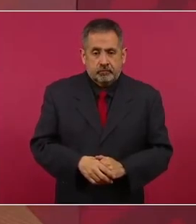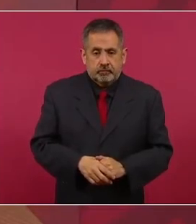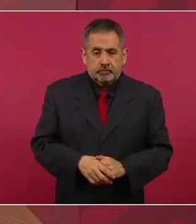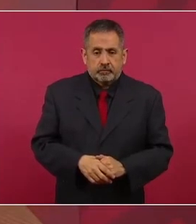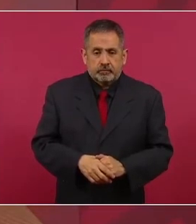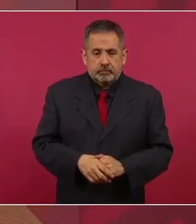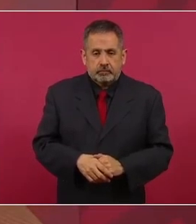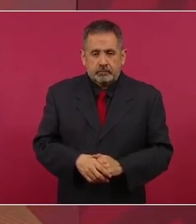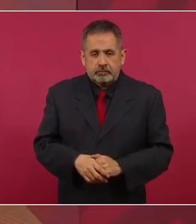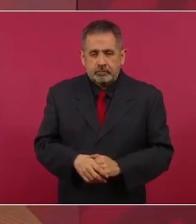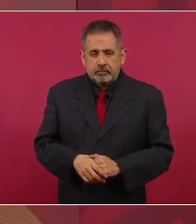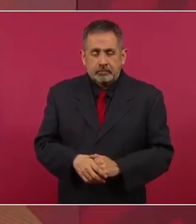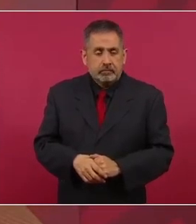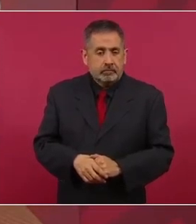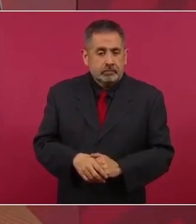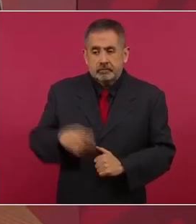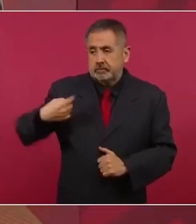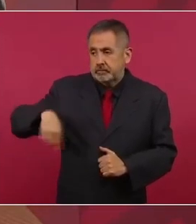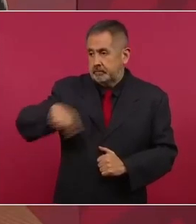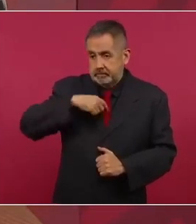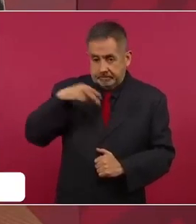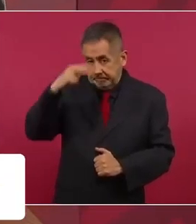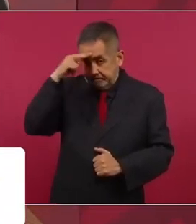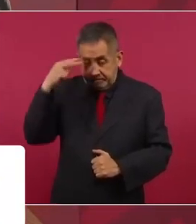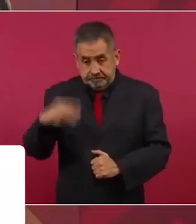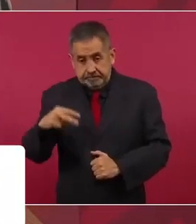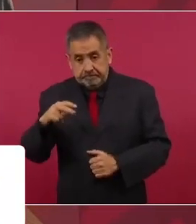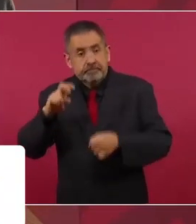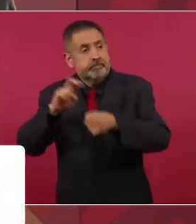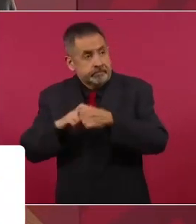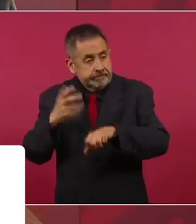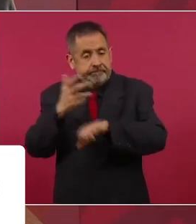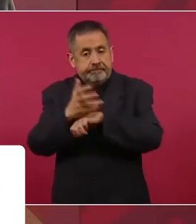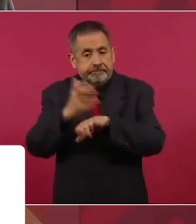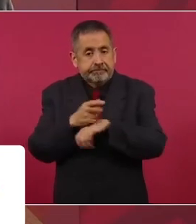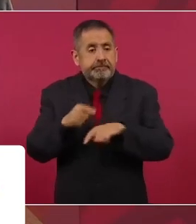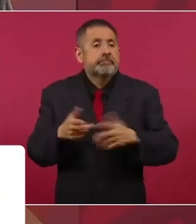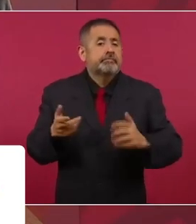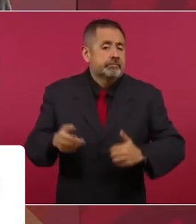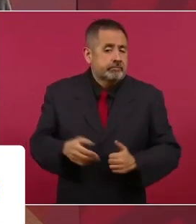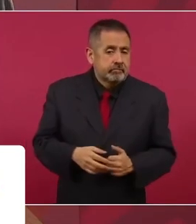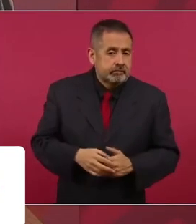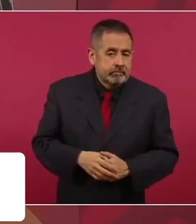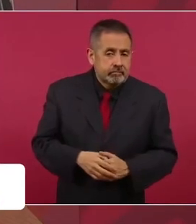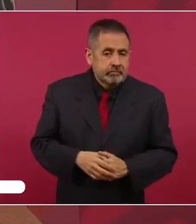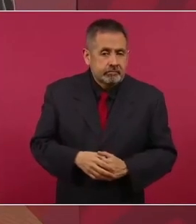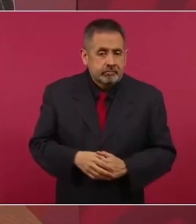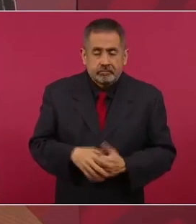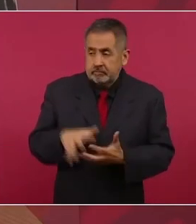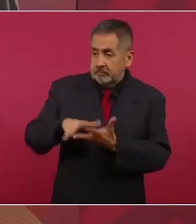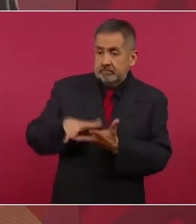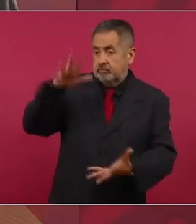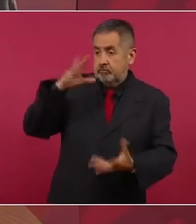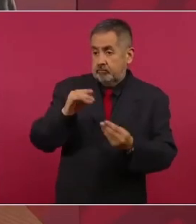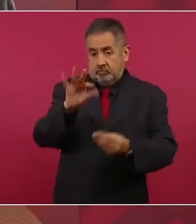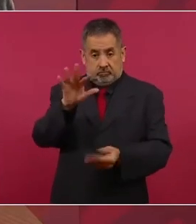Y los mexicanos en Estados Unidos que son mayoría